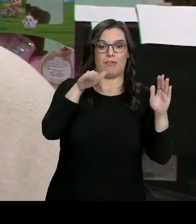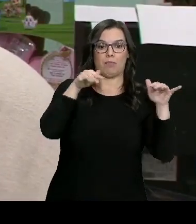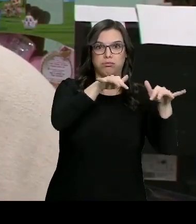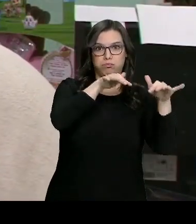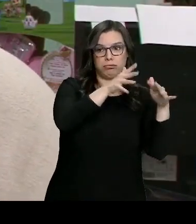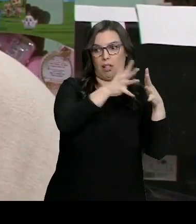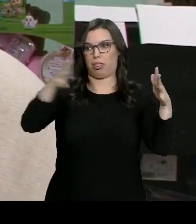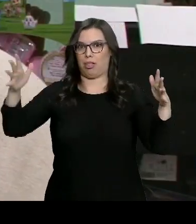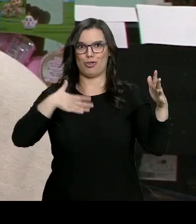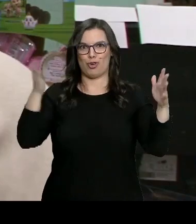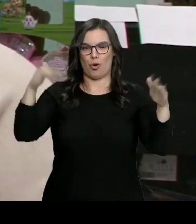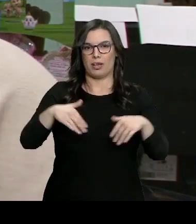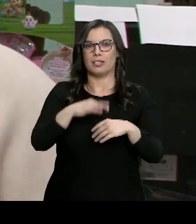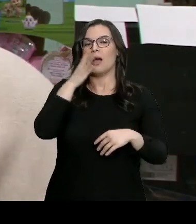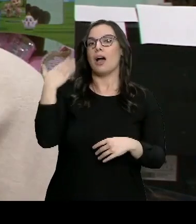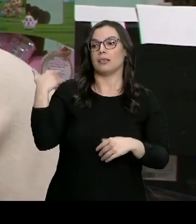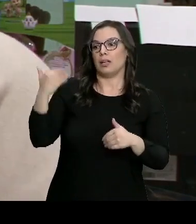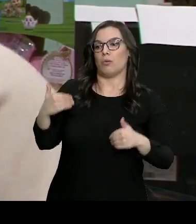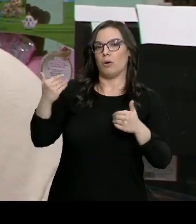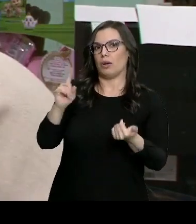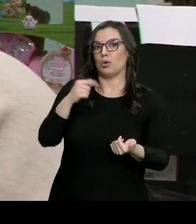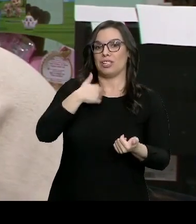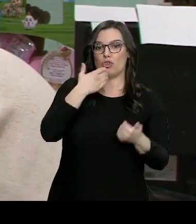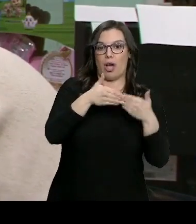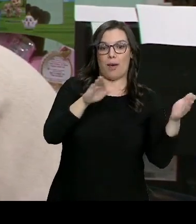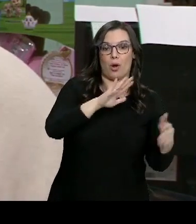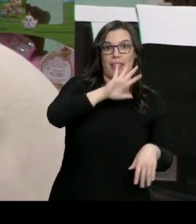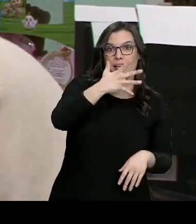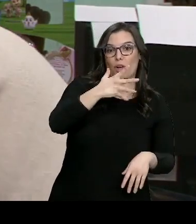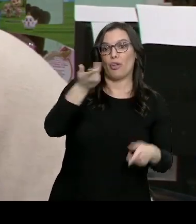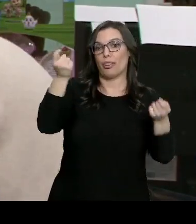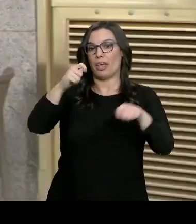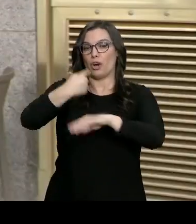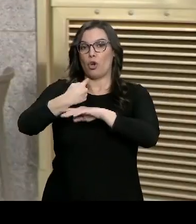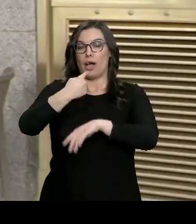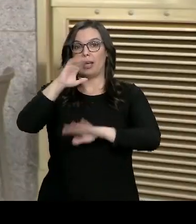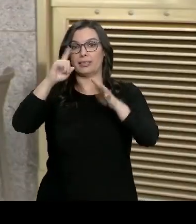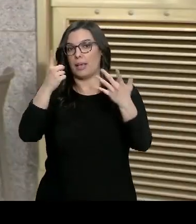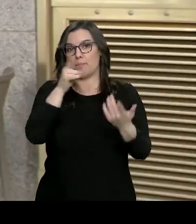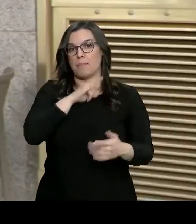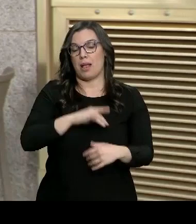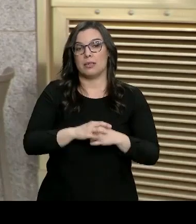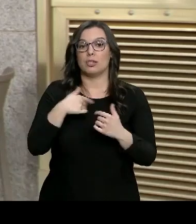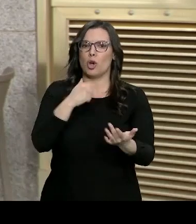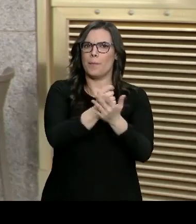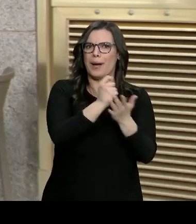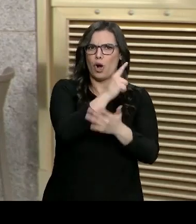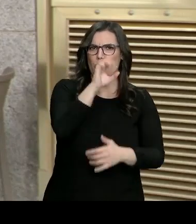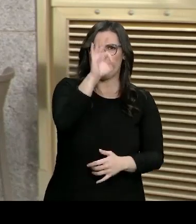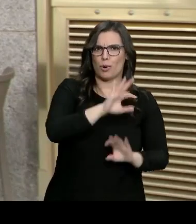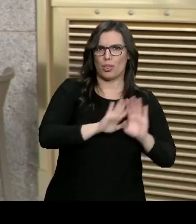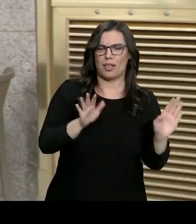de mala racha, ahora cerrar a las 6, aquí que se abre a las 5, pues una hora, pues mal. Los pagos son al 100%, estamos